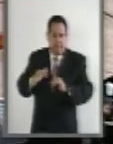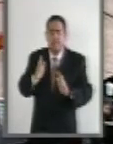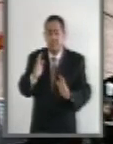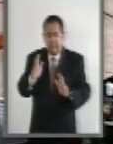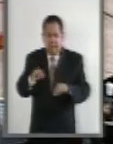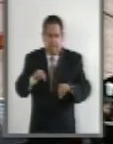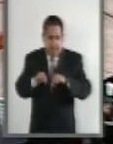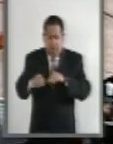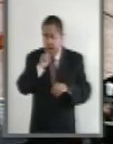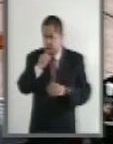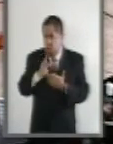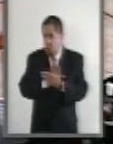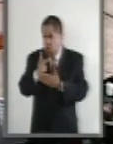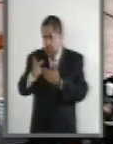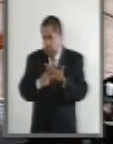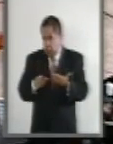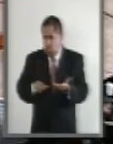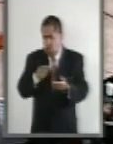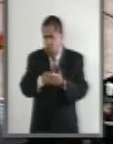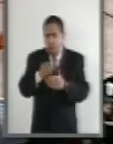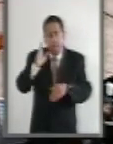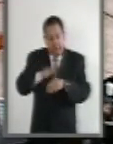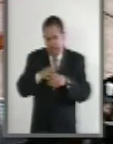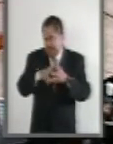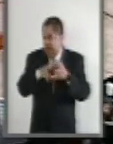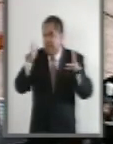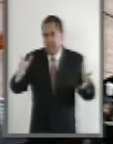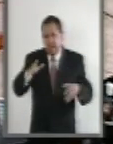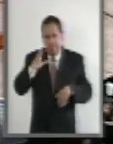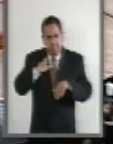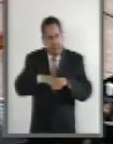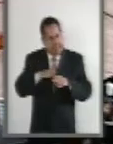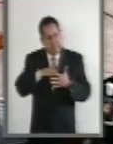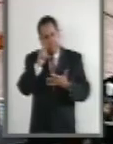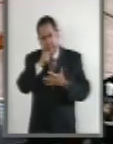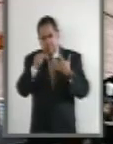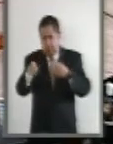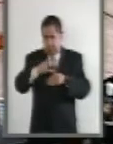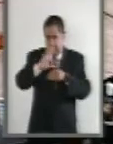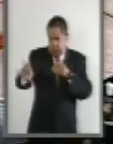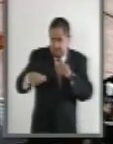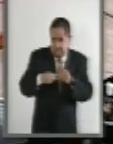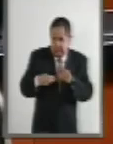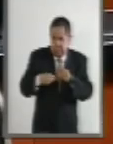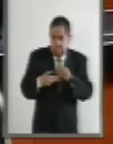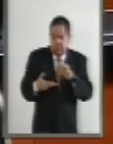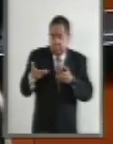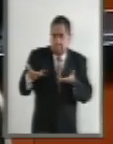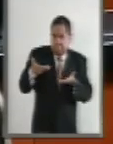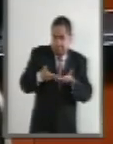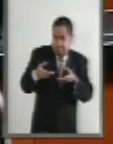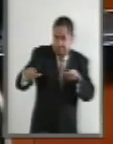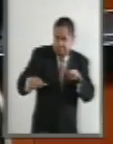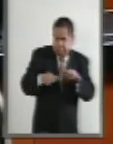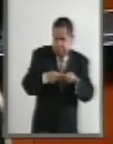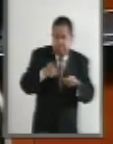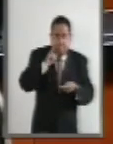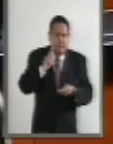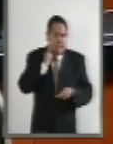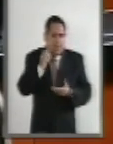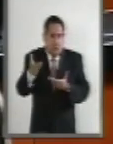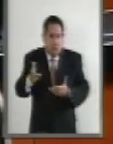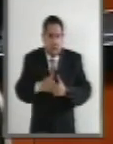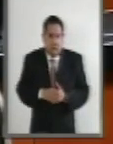trabajando también en un proyecto más ambicioso que bien pudiera sumarse a la iniciativa que presenta hoy la senadora.